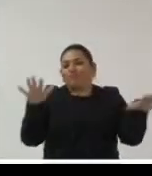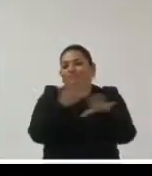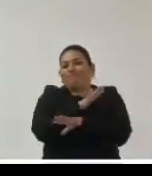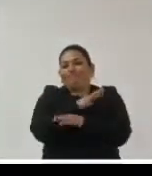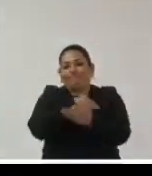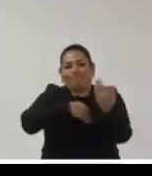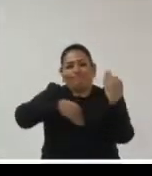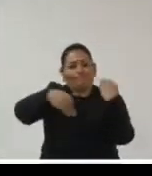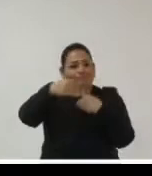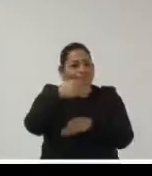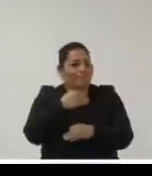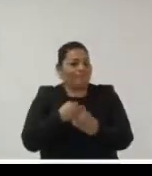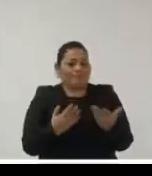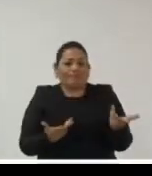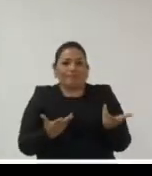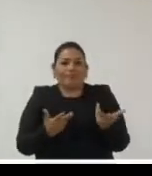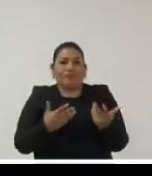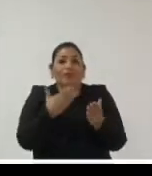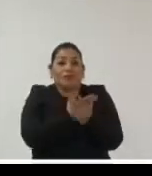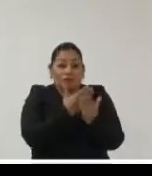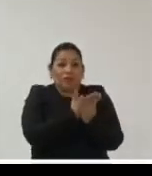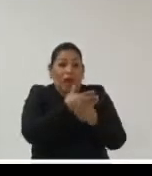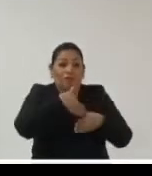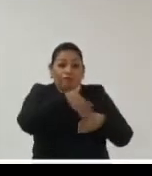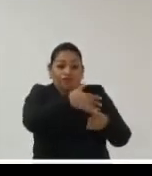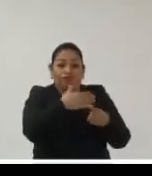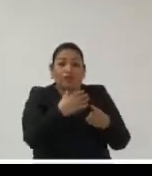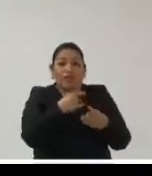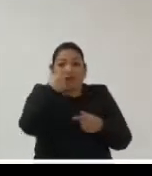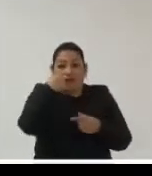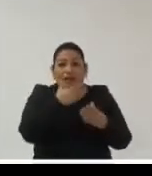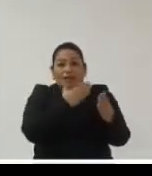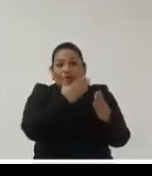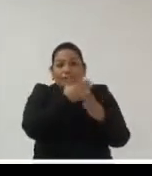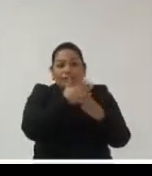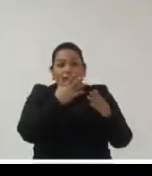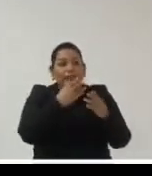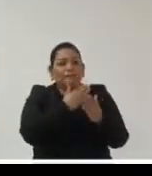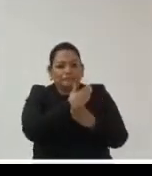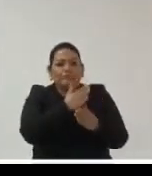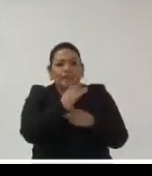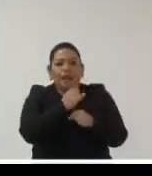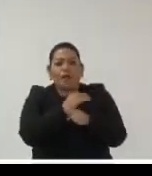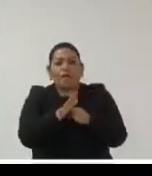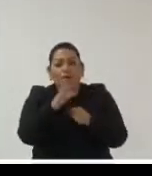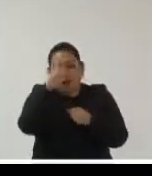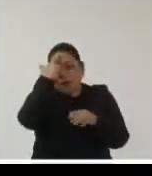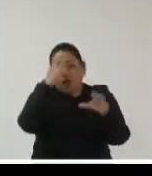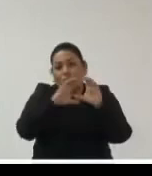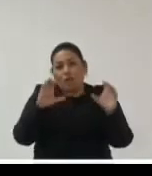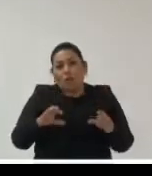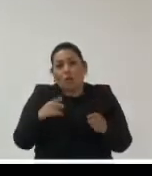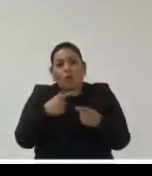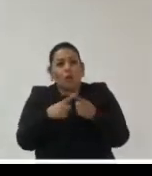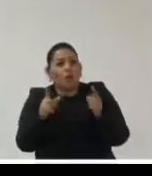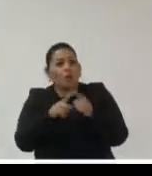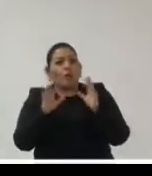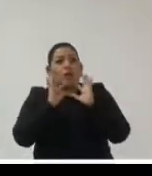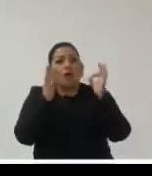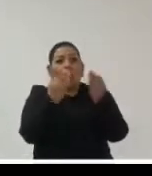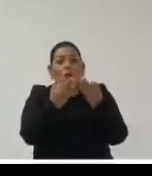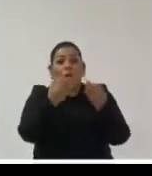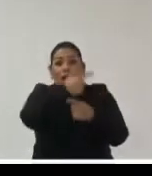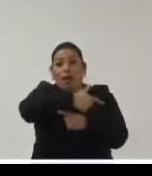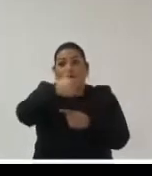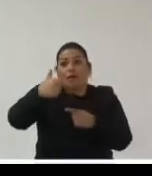todos los archivistas y quienes estamos dedicados al acceso a la información tenemos que reconocer que varias de las medidas tomadas en nuestros